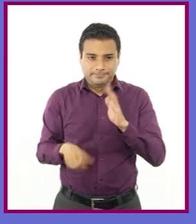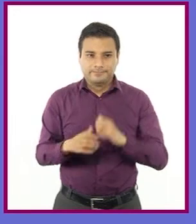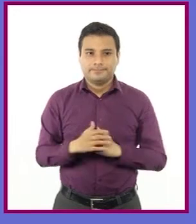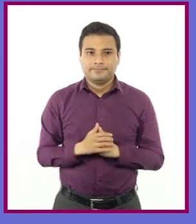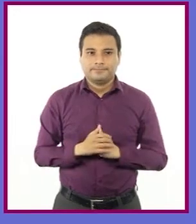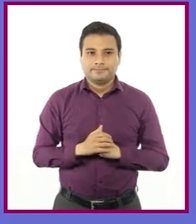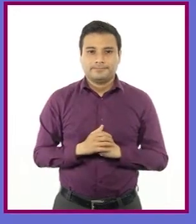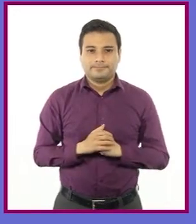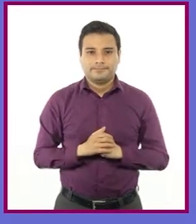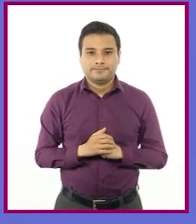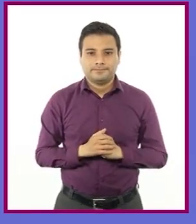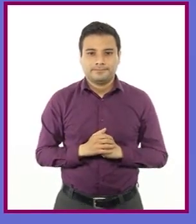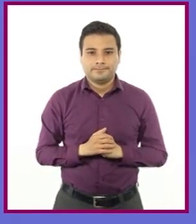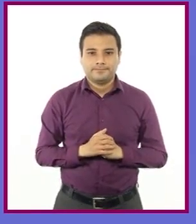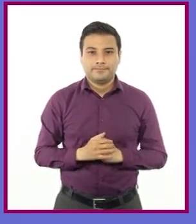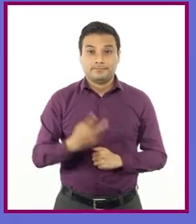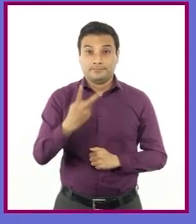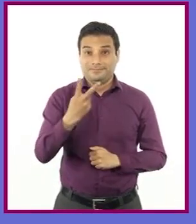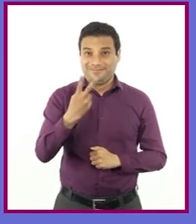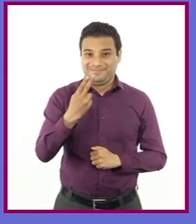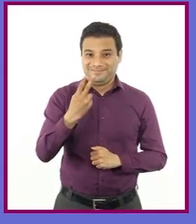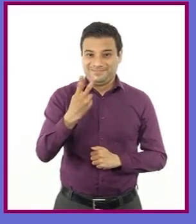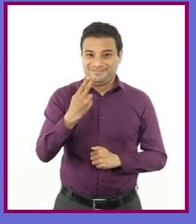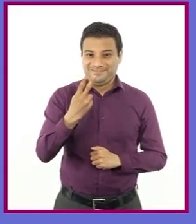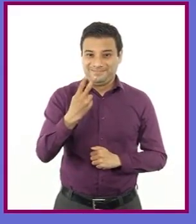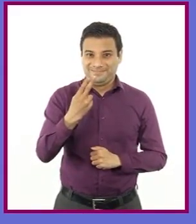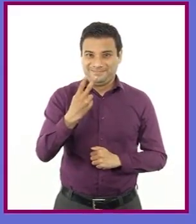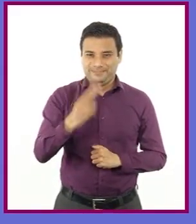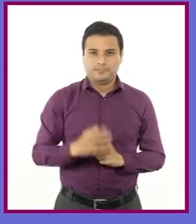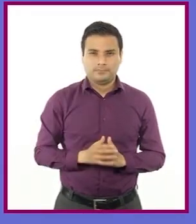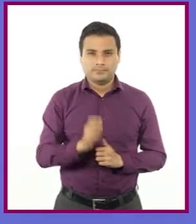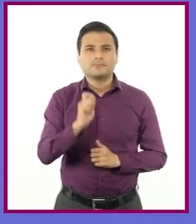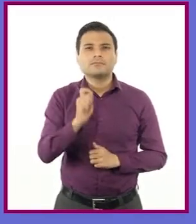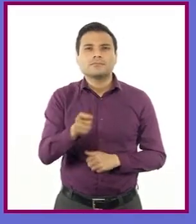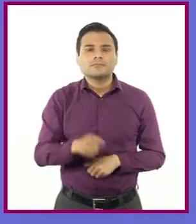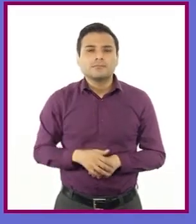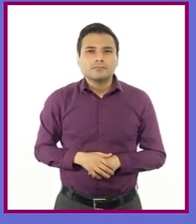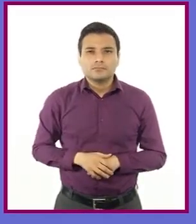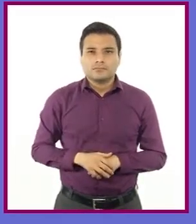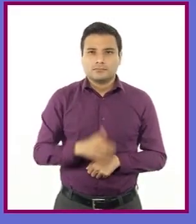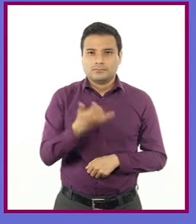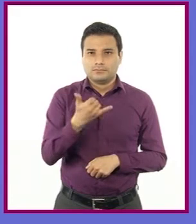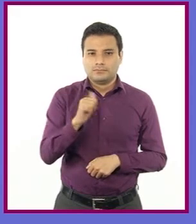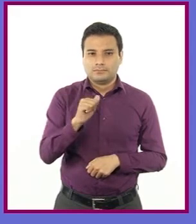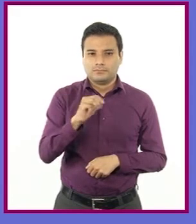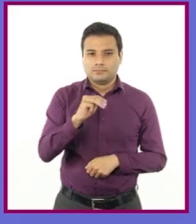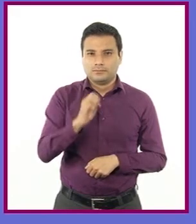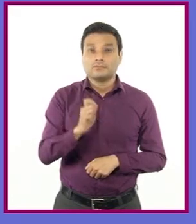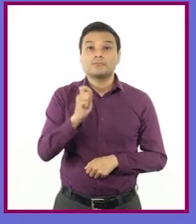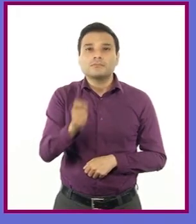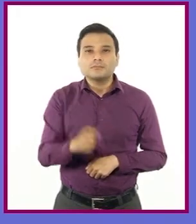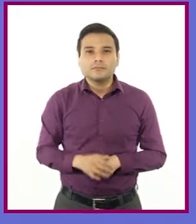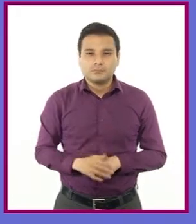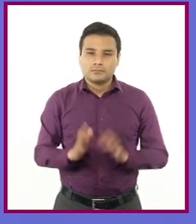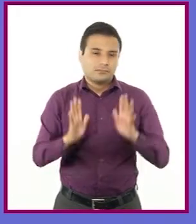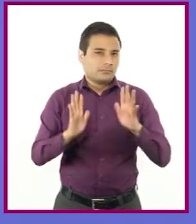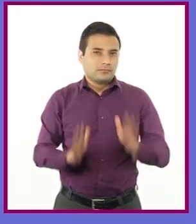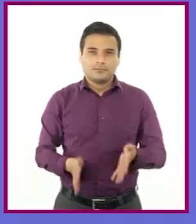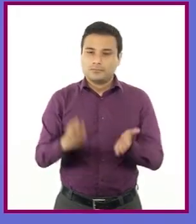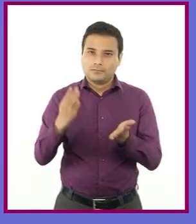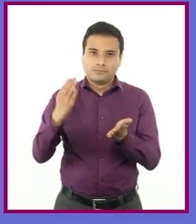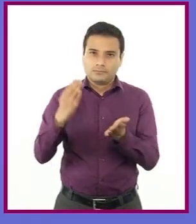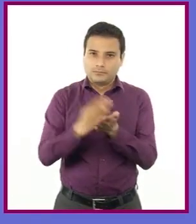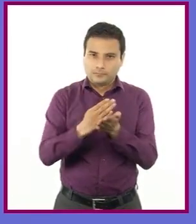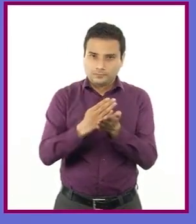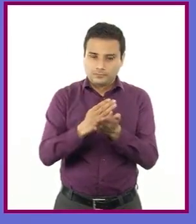árbitro con movimiento de corte hacia abajo se conoce como llame y significa parar el encuentro. Otro ejemplo